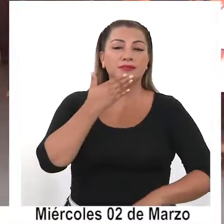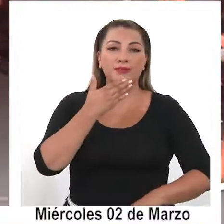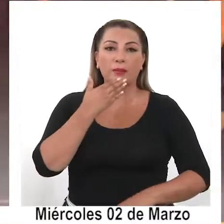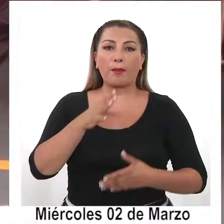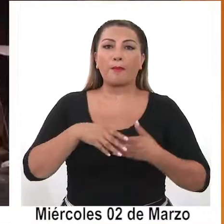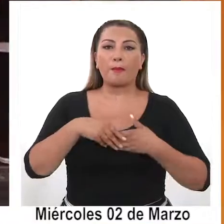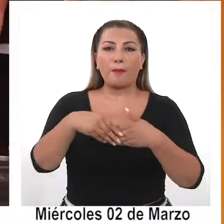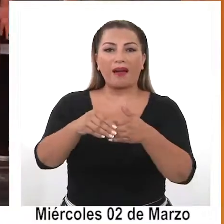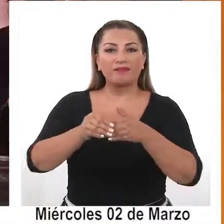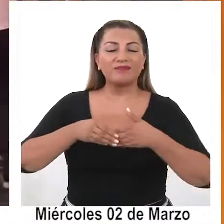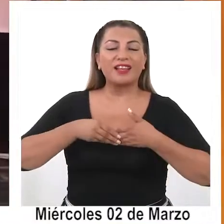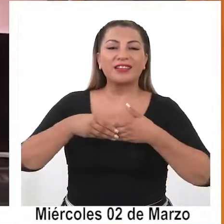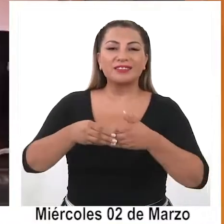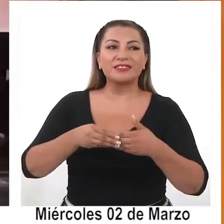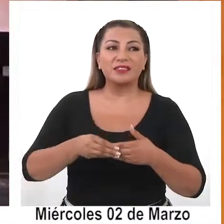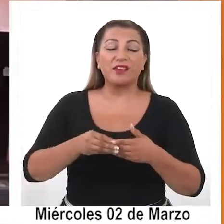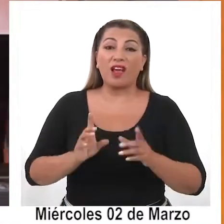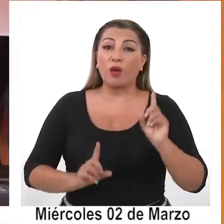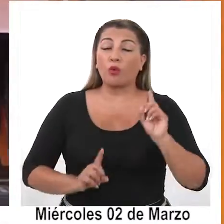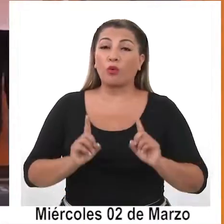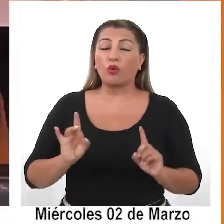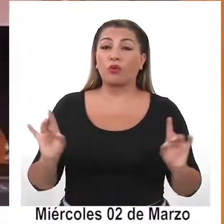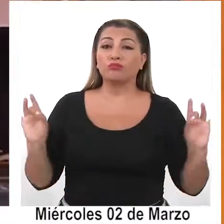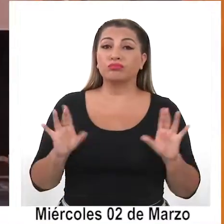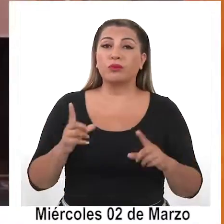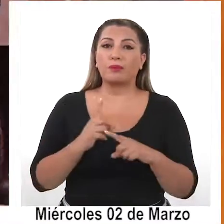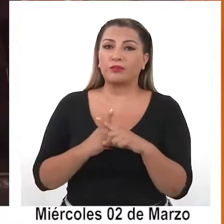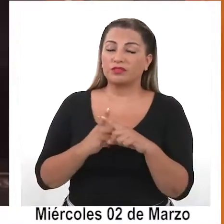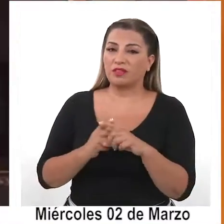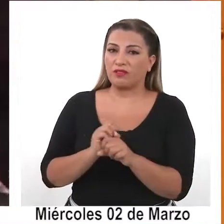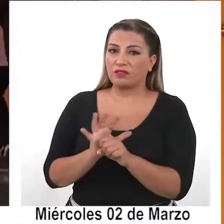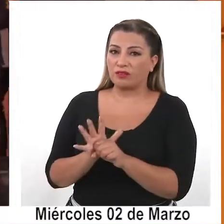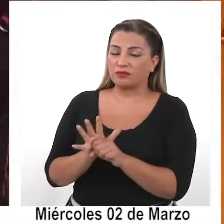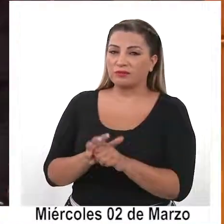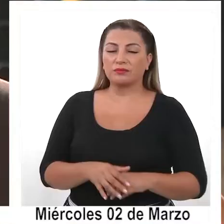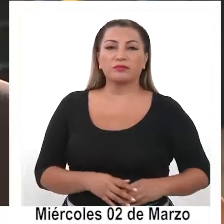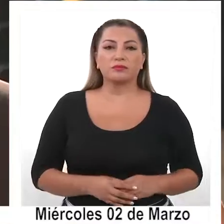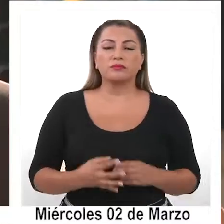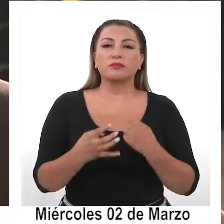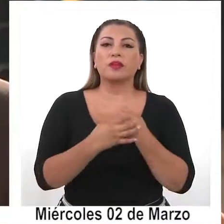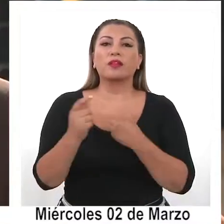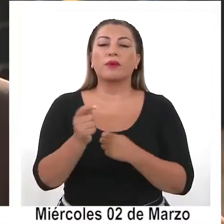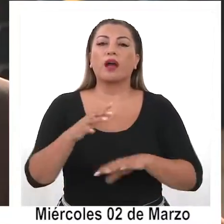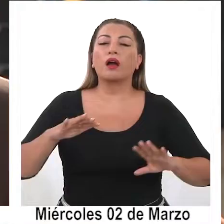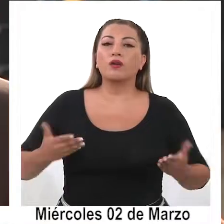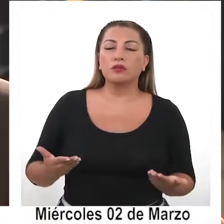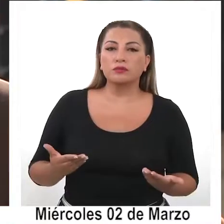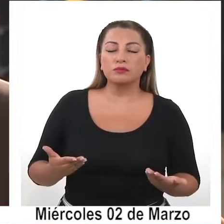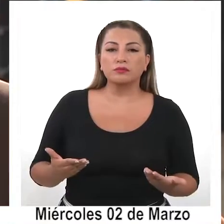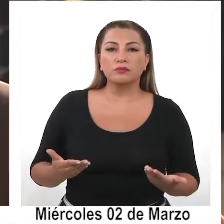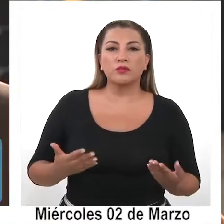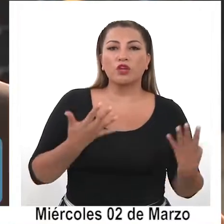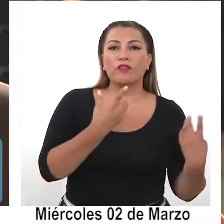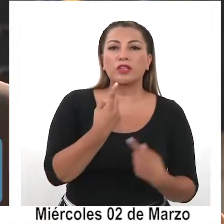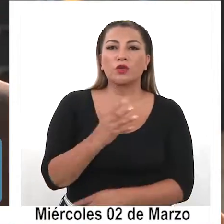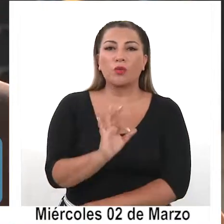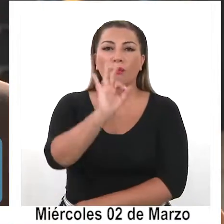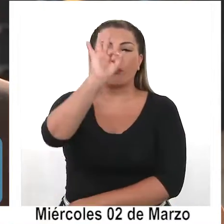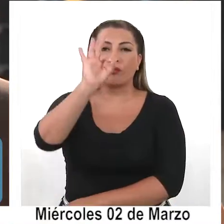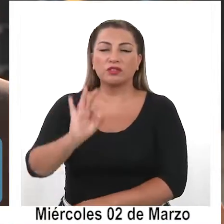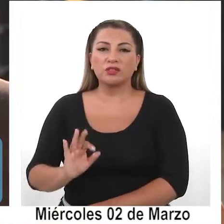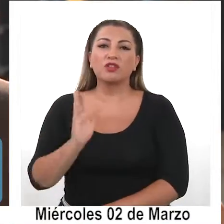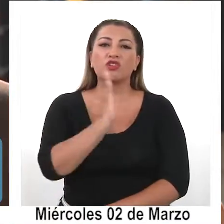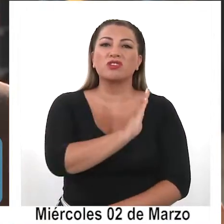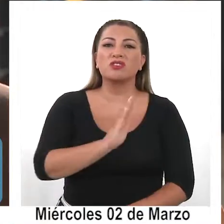flexibilidad de ocurrir un caso positivo. Tarapacán en este momento tiene 91%